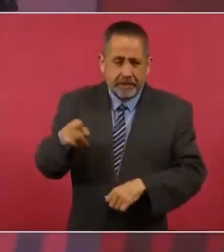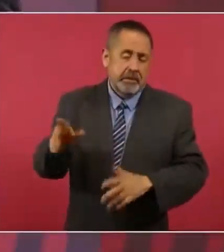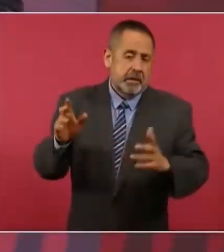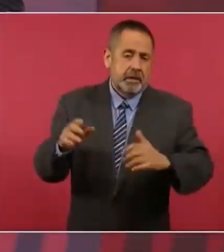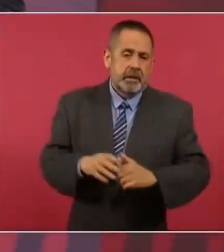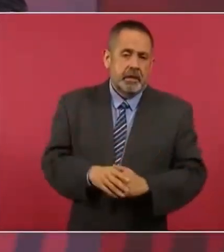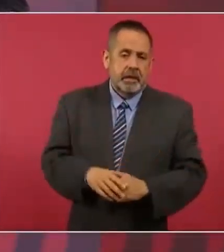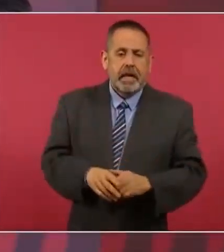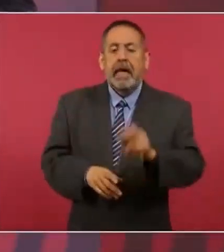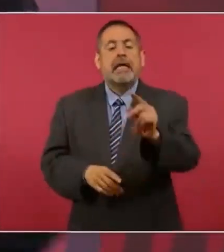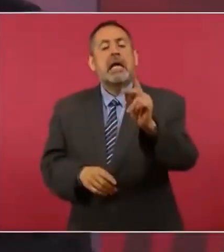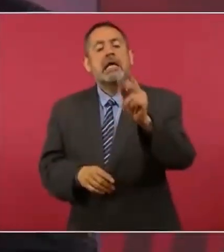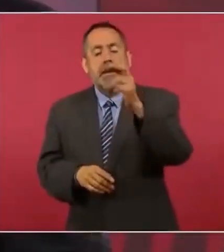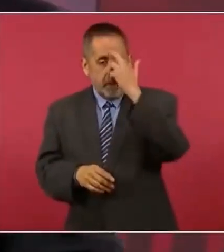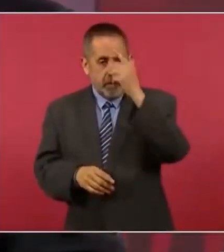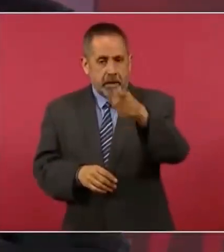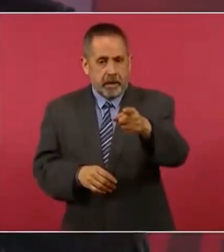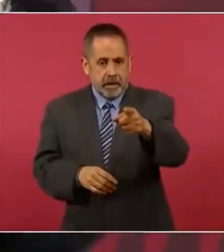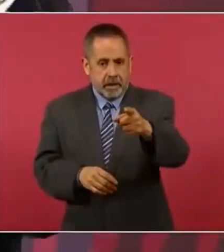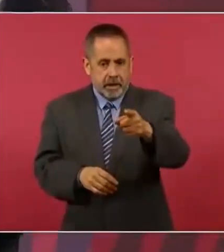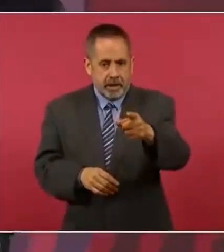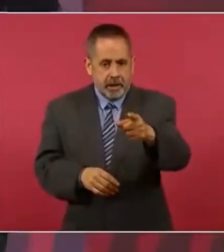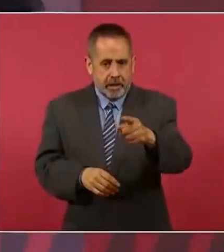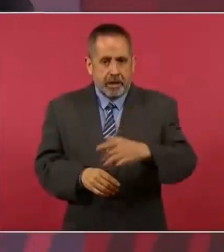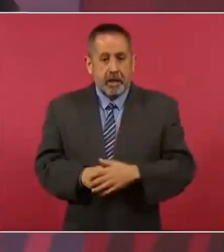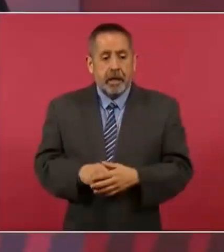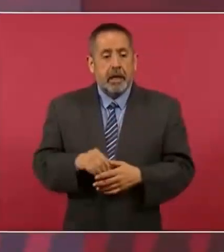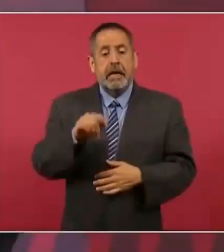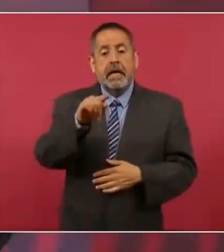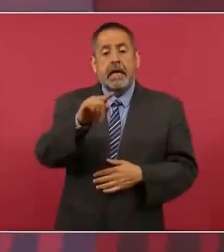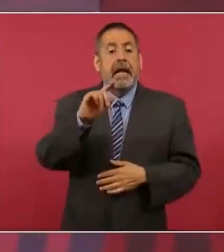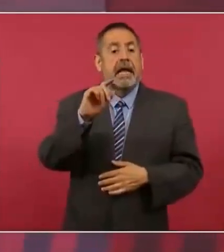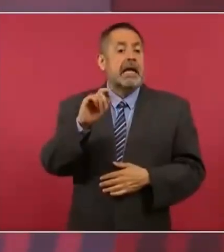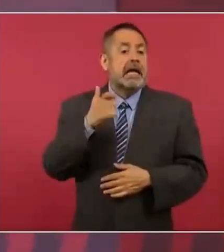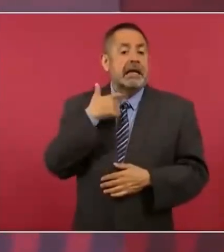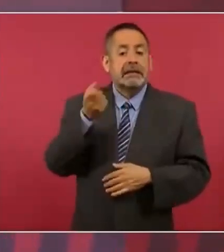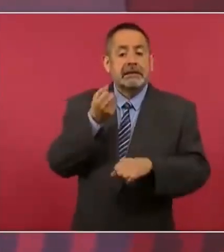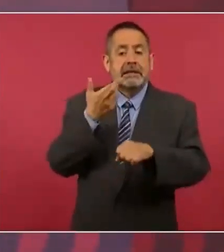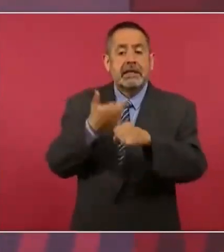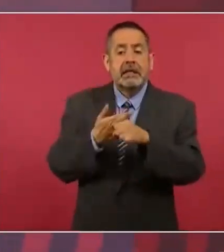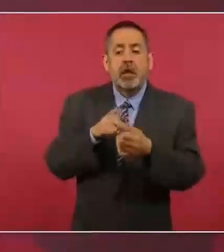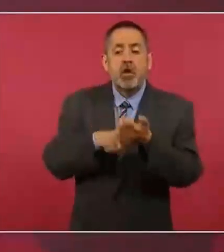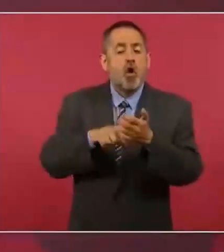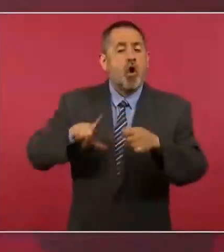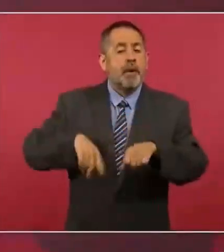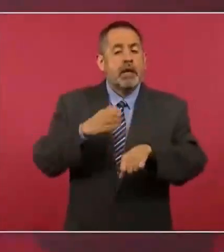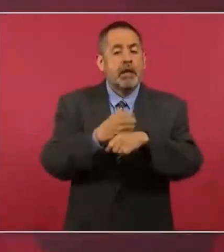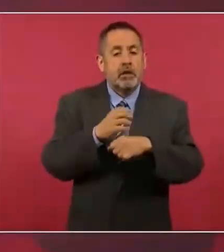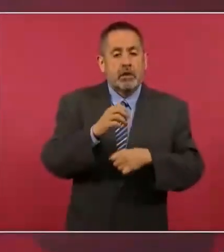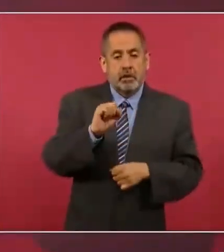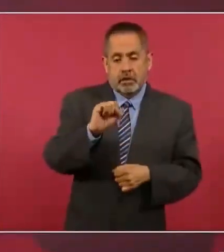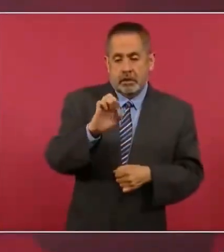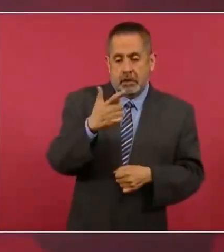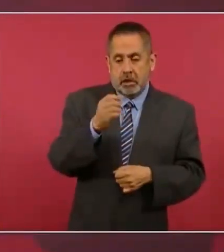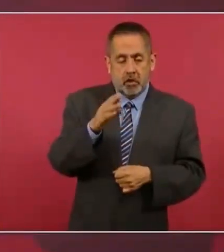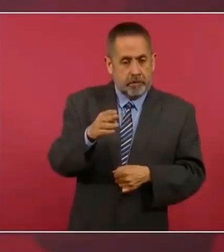Ya me acordé. Que el que estaba de secretario de Gobernación, primero,